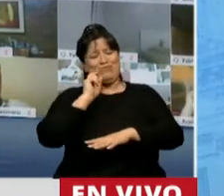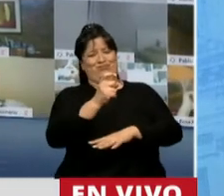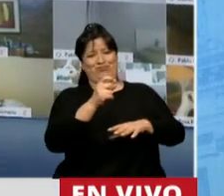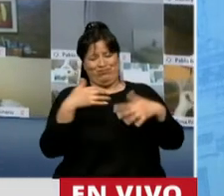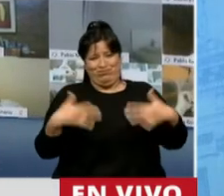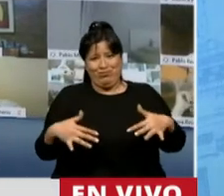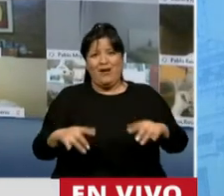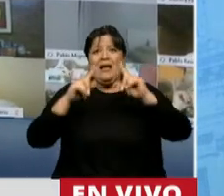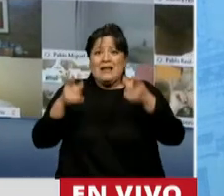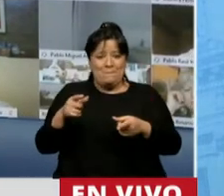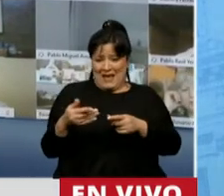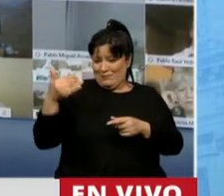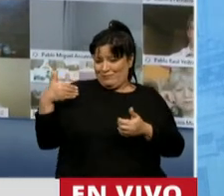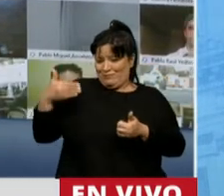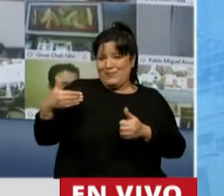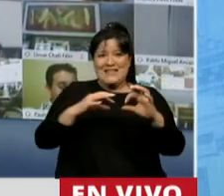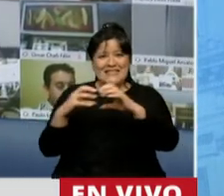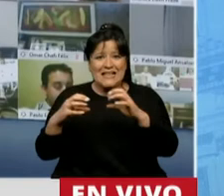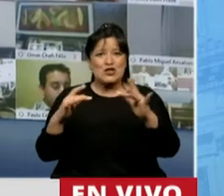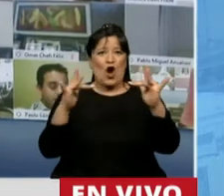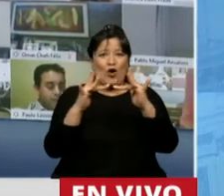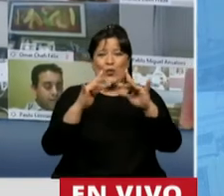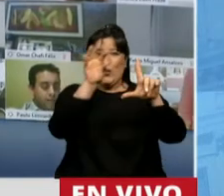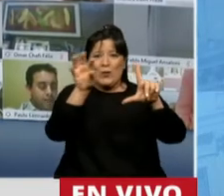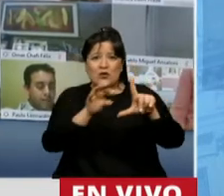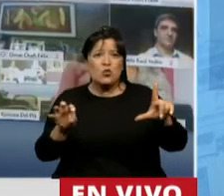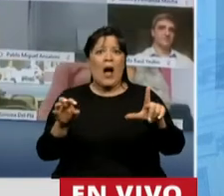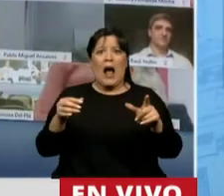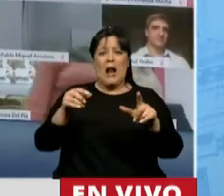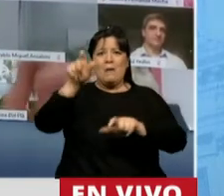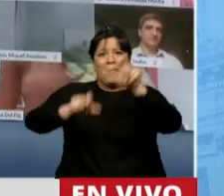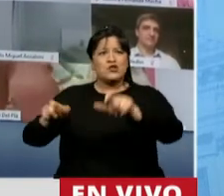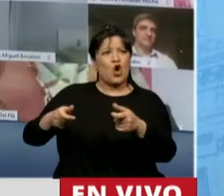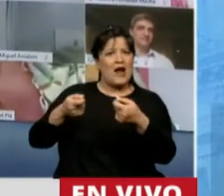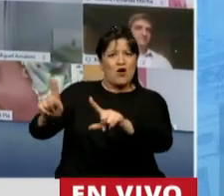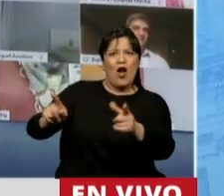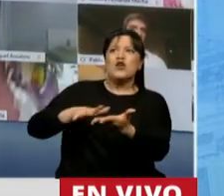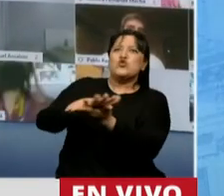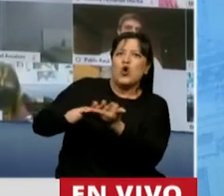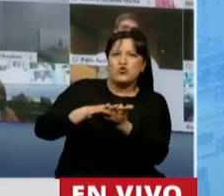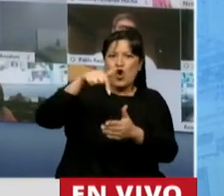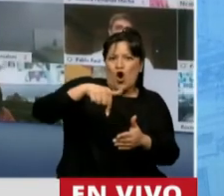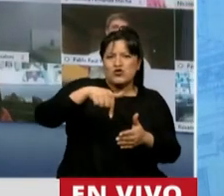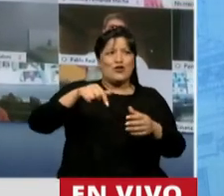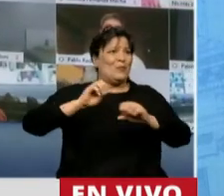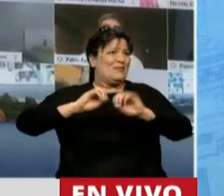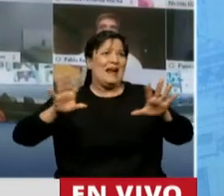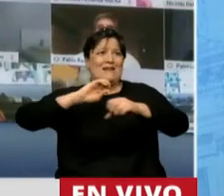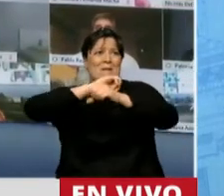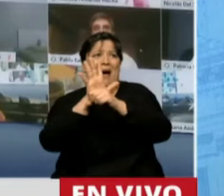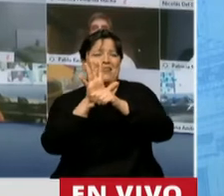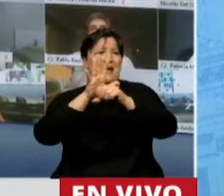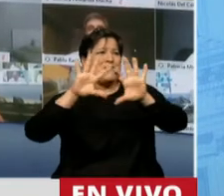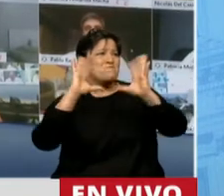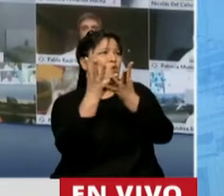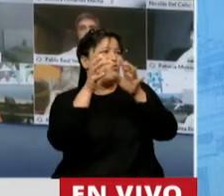telemáticas que venimos teniendo, la gente no ve que le solucionemos ningún tipo de problema en esta terrible pandemia que estamos viviendo.